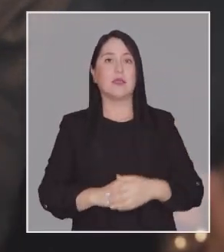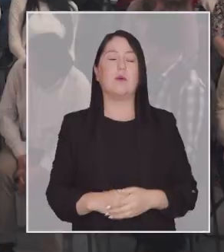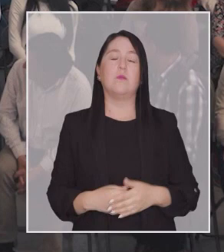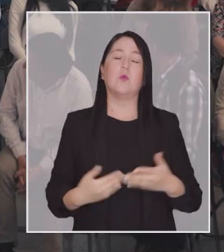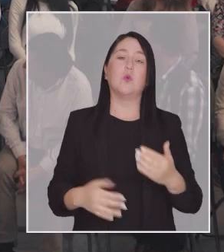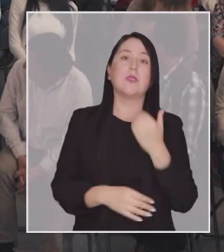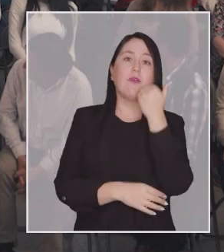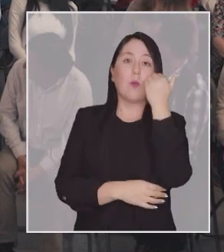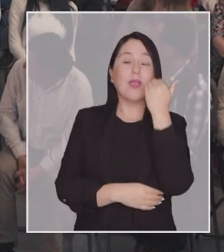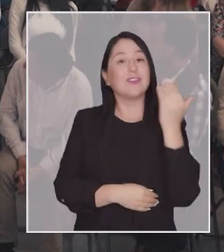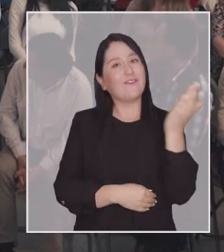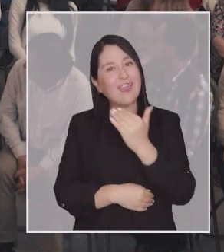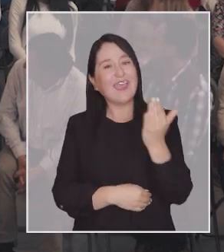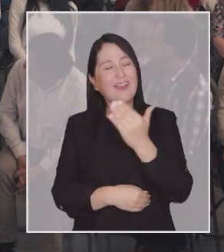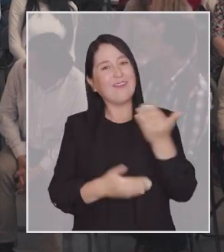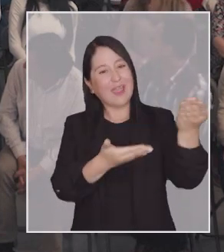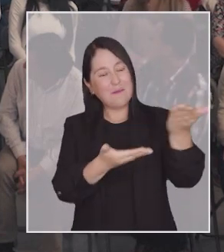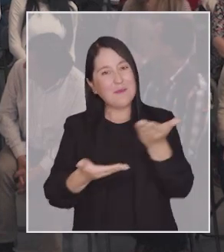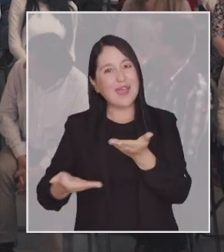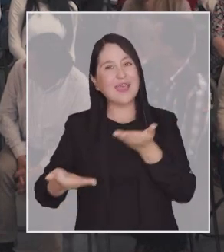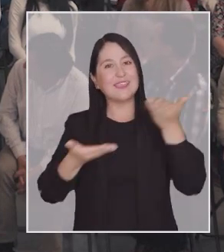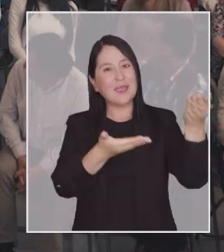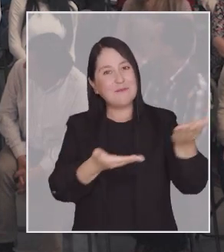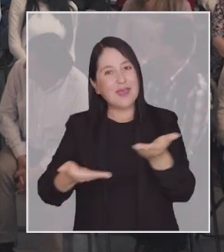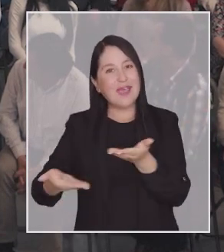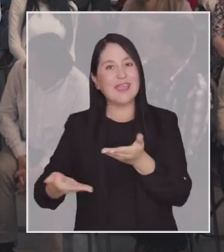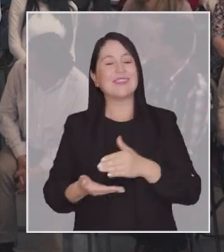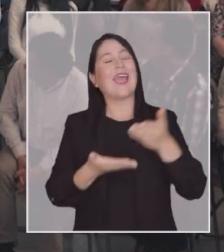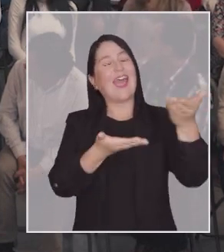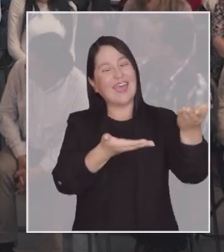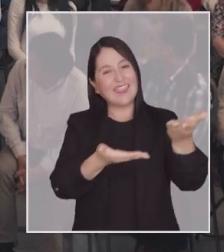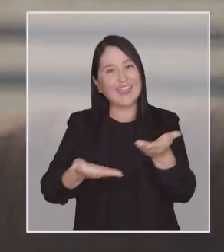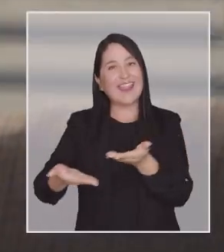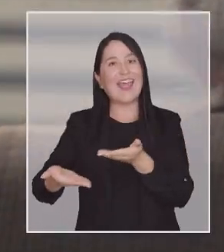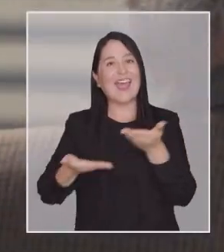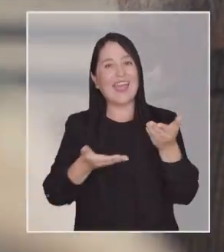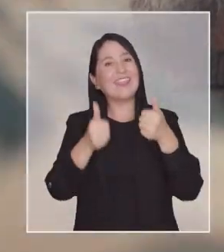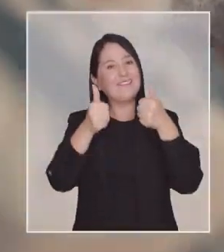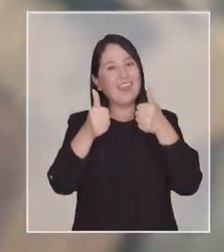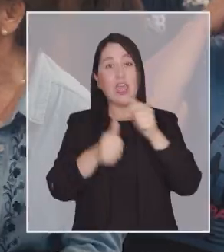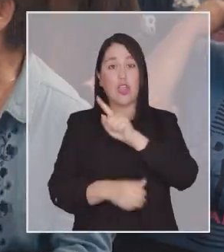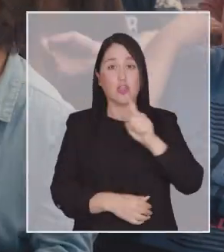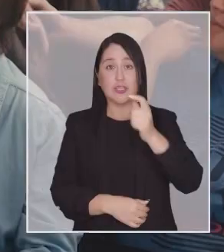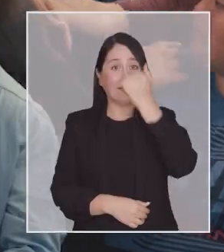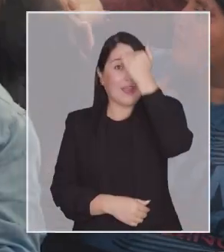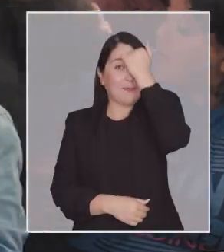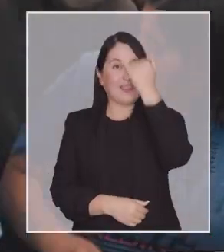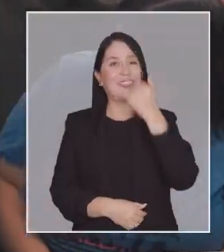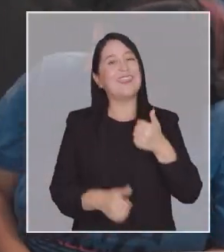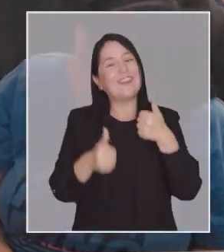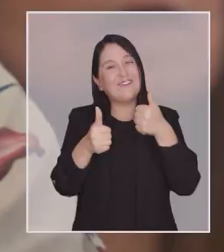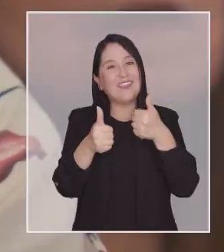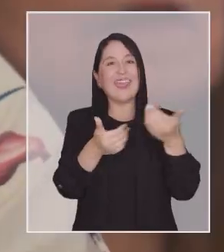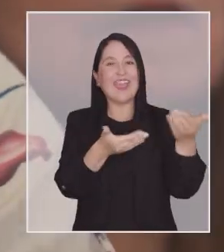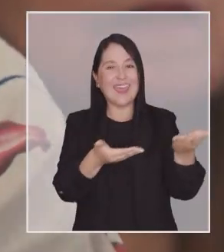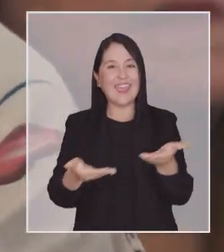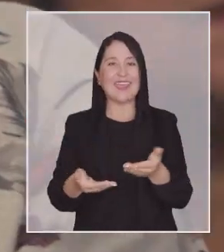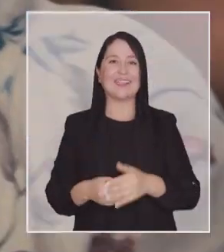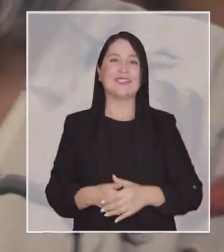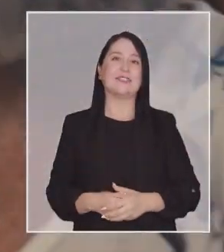vergüenza. Síguense. Eso, pase. Adelante. Adelante. Muy bien, no se va a arrepentir. Eso.